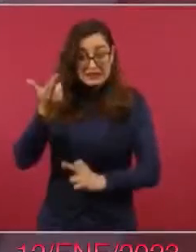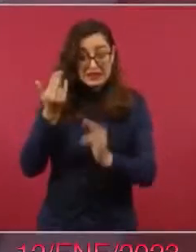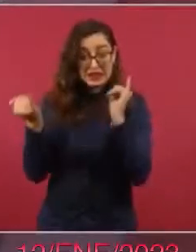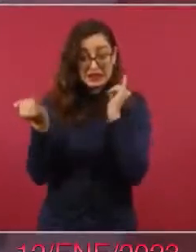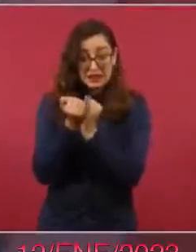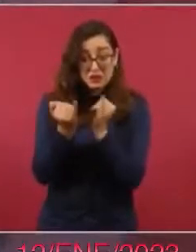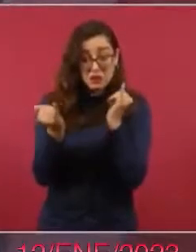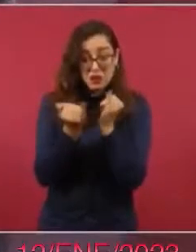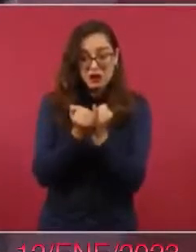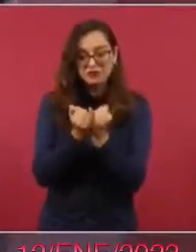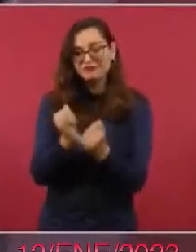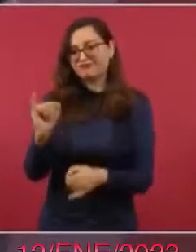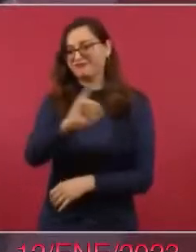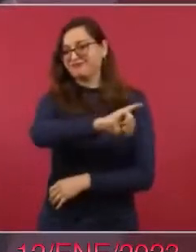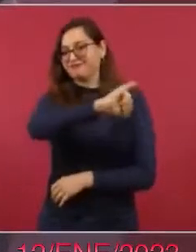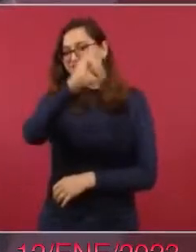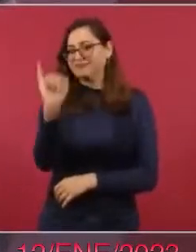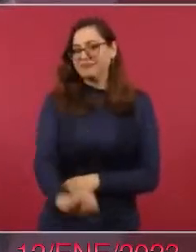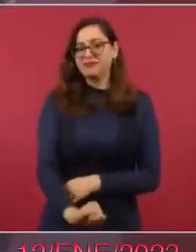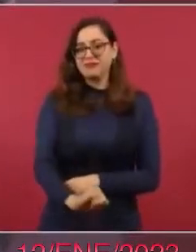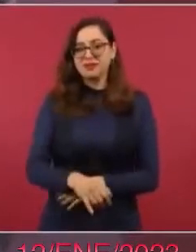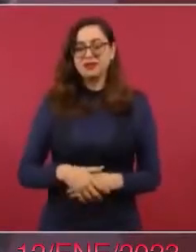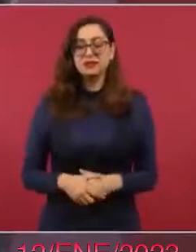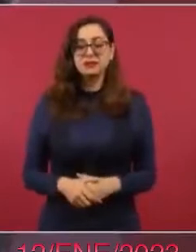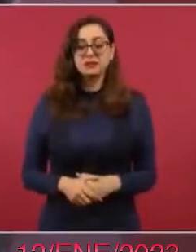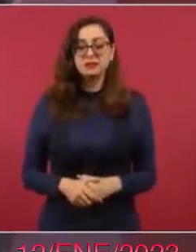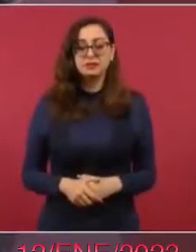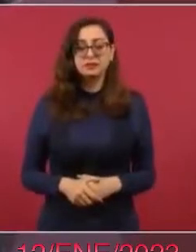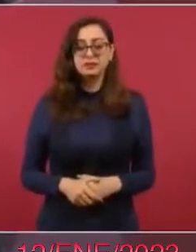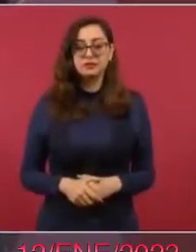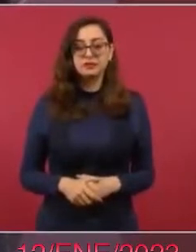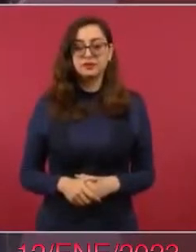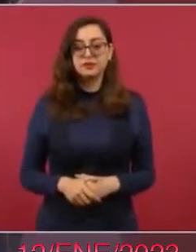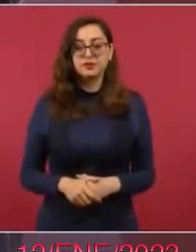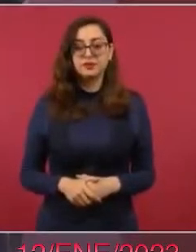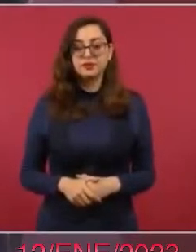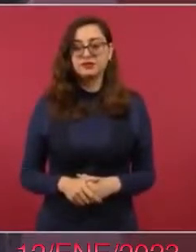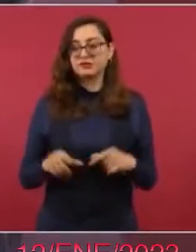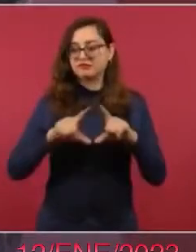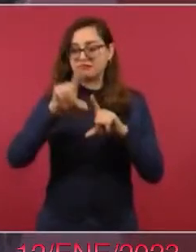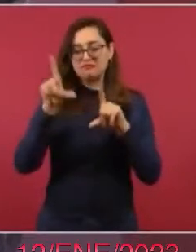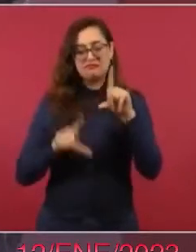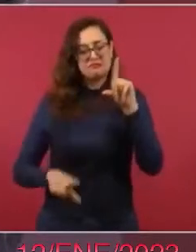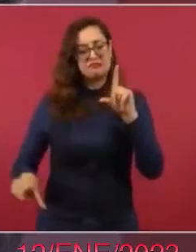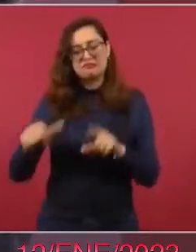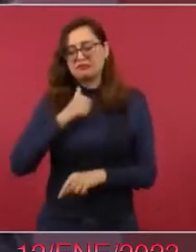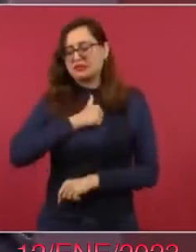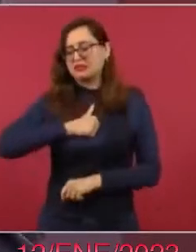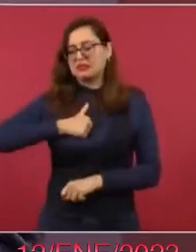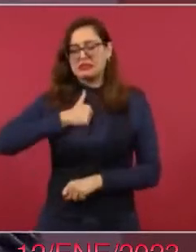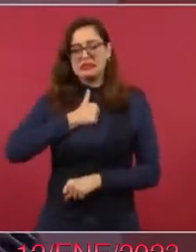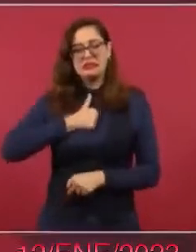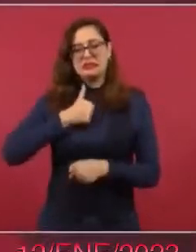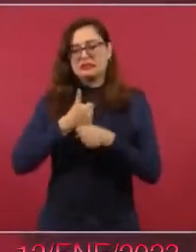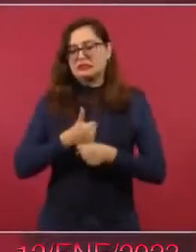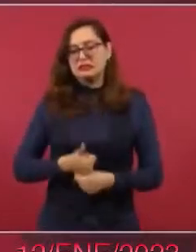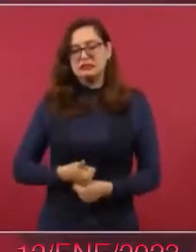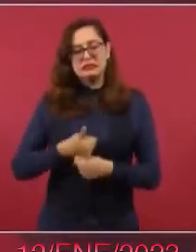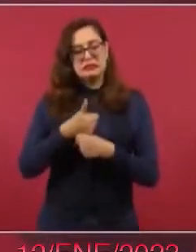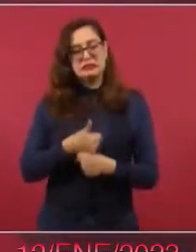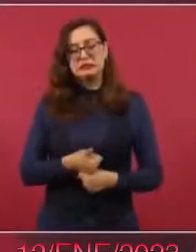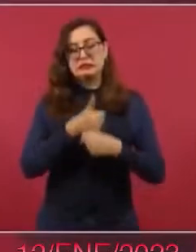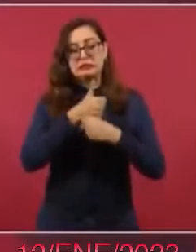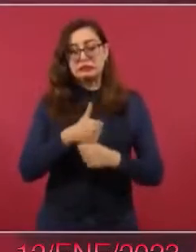nada como esto en nuestro país la no repetición